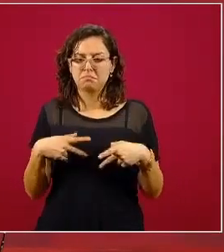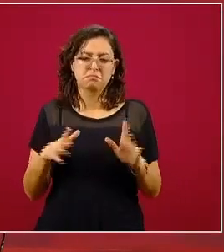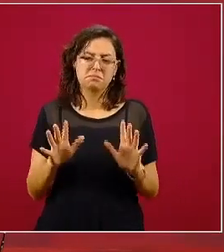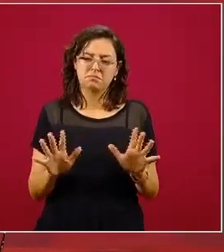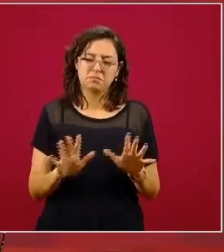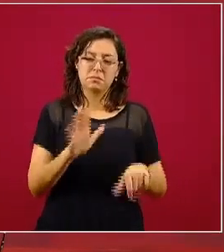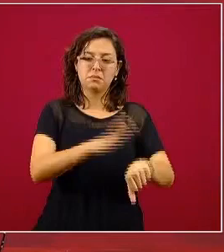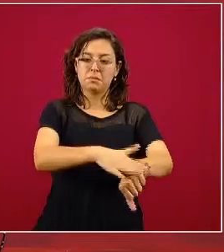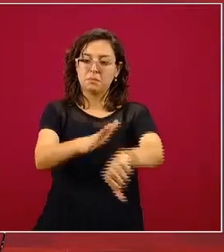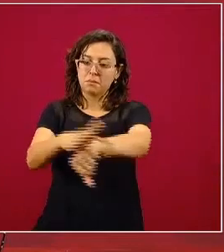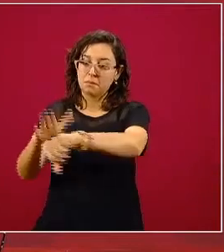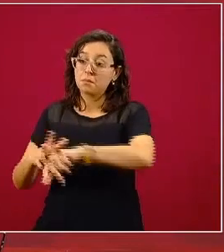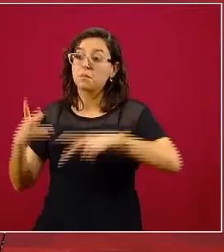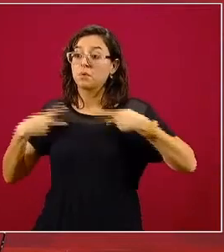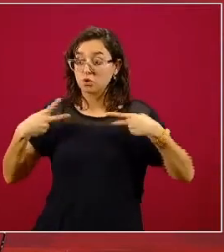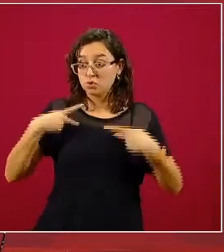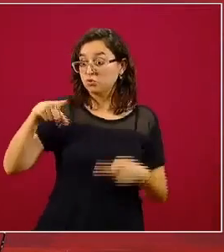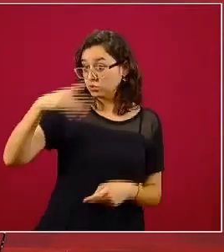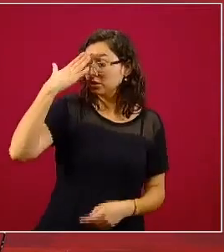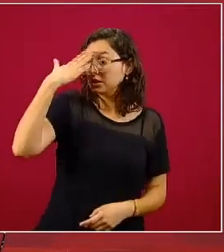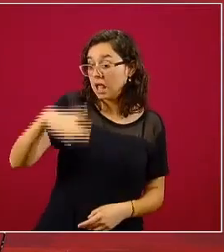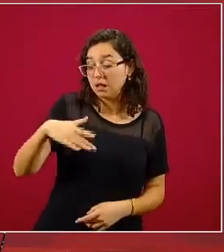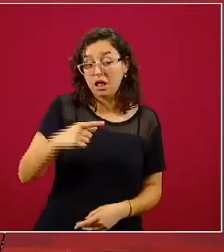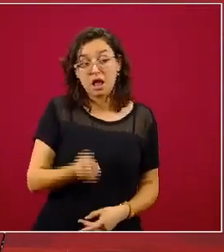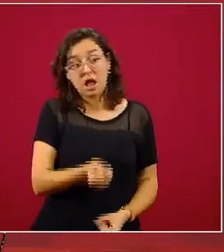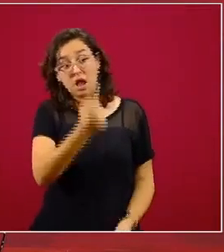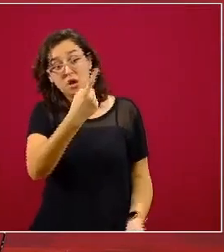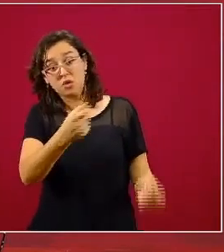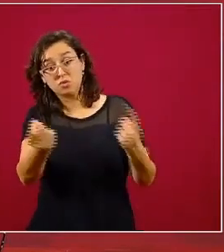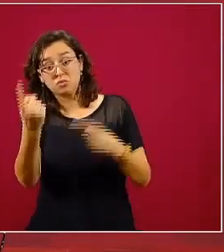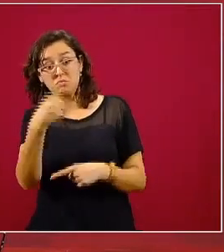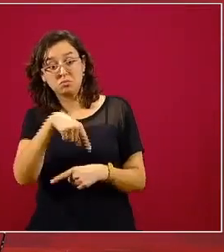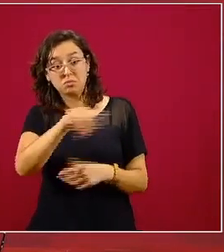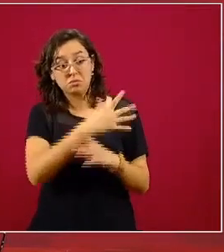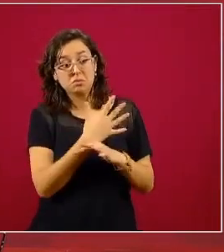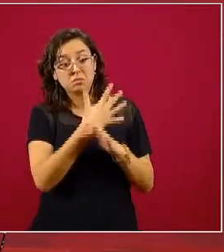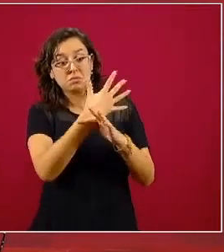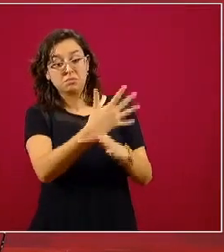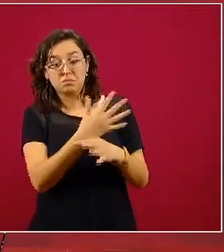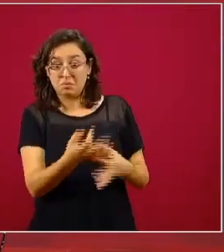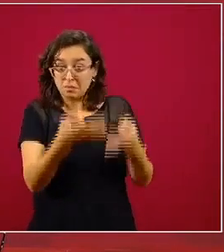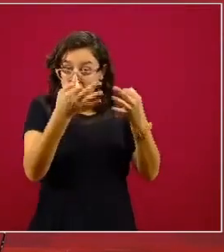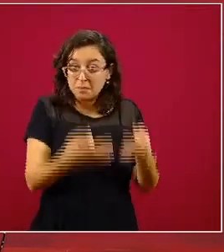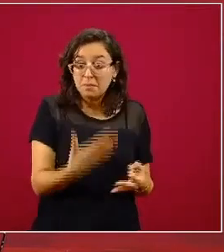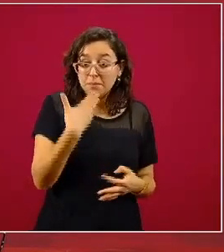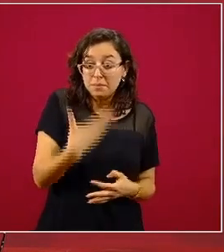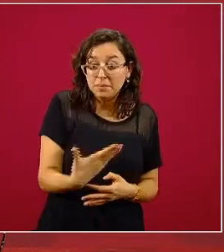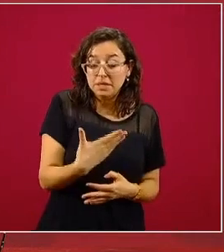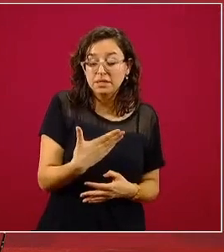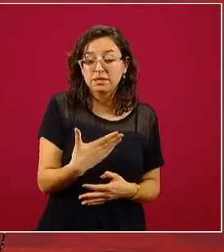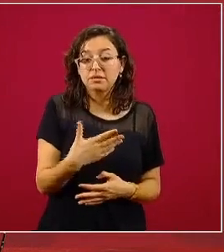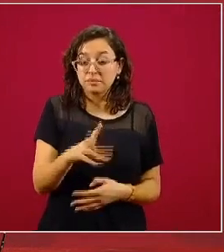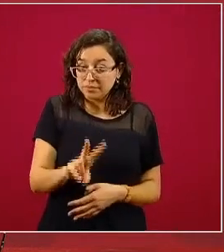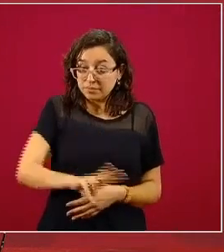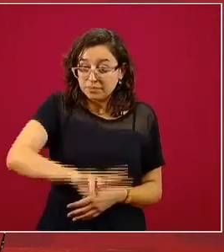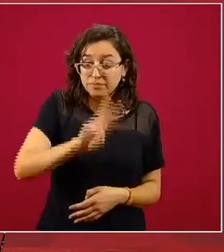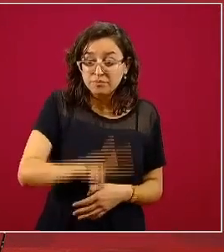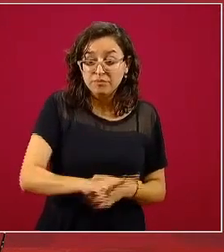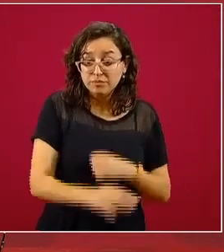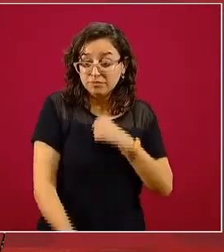la población si conoce de algún producto que no tiene una característica demostrada